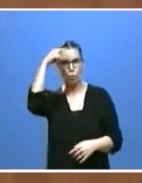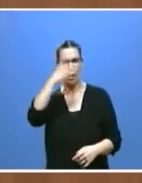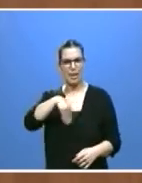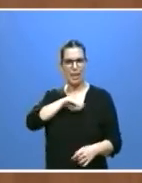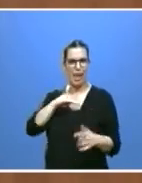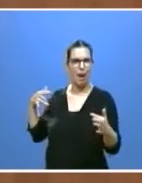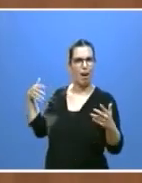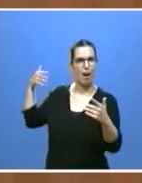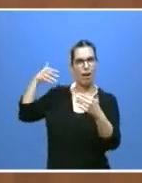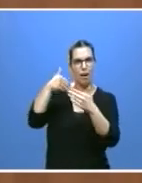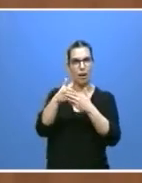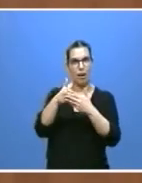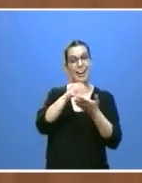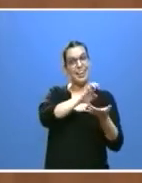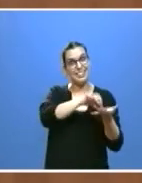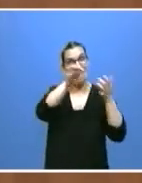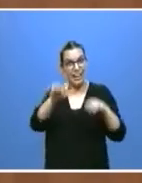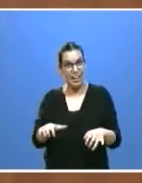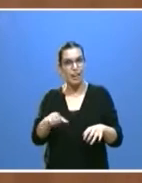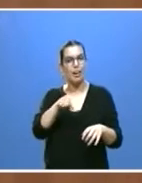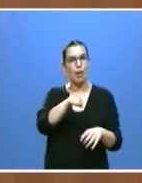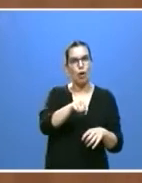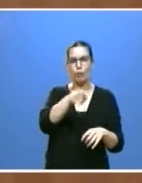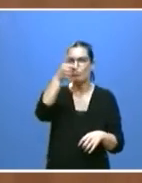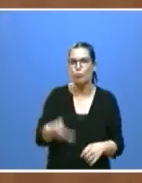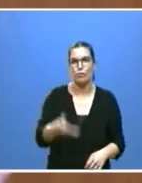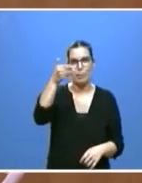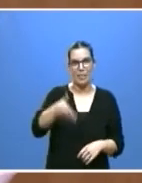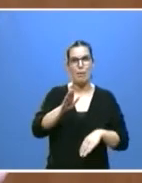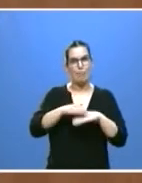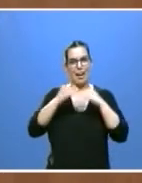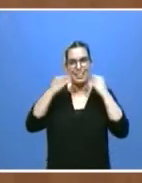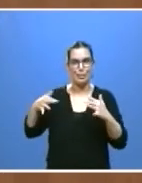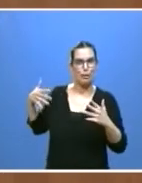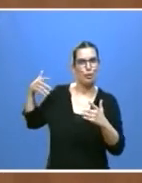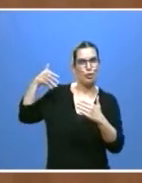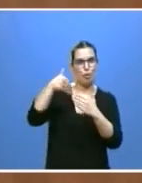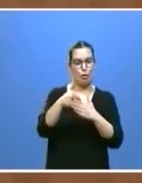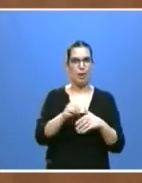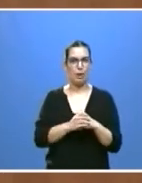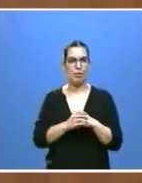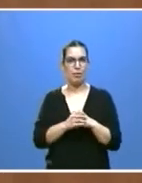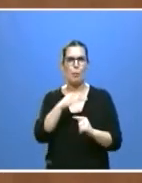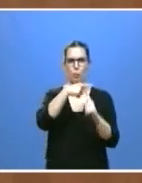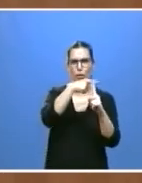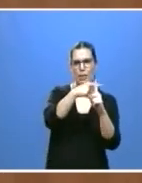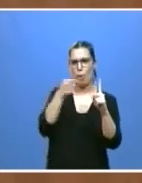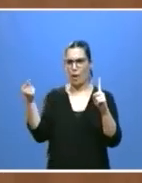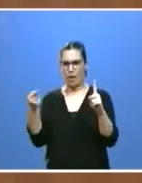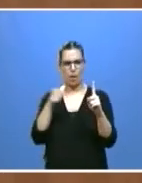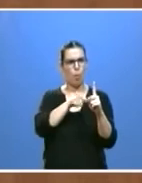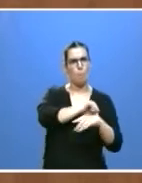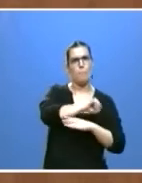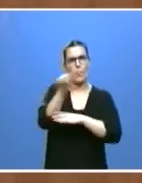del que Castilla y León forma parte esencial. Con muchas más luces que sombras ha configurado